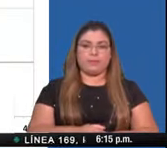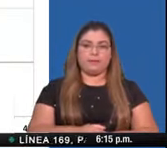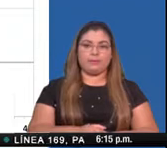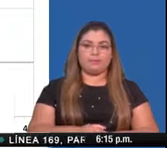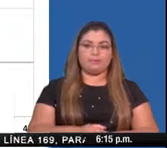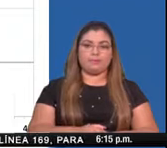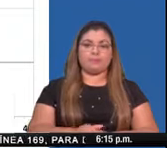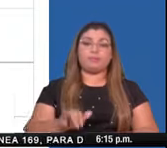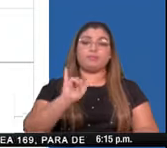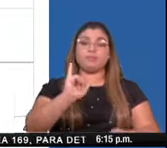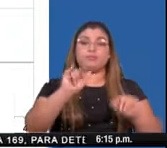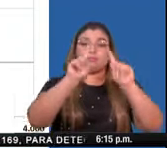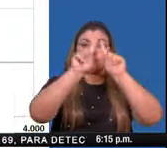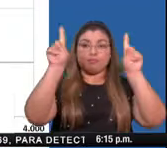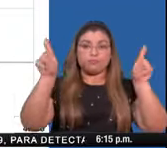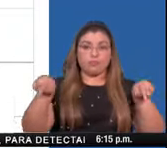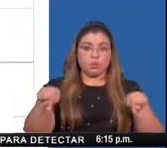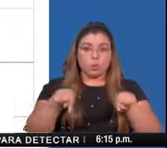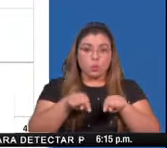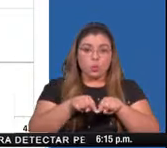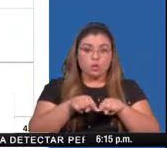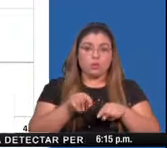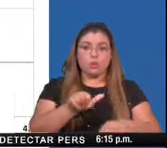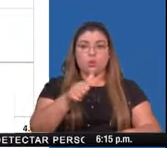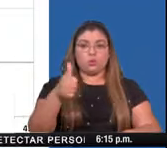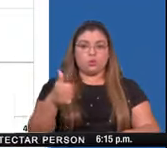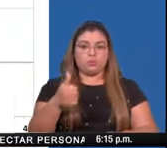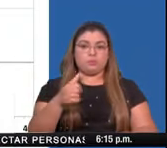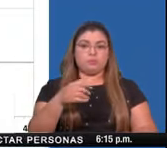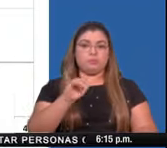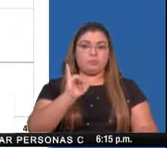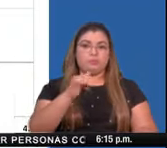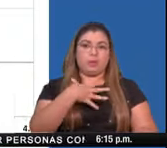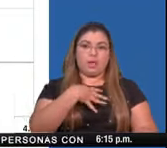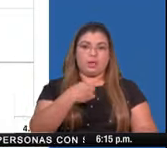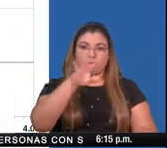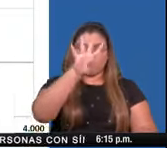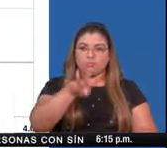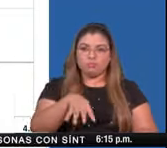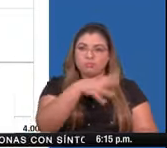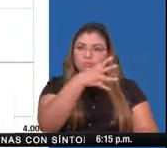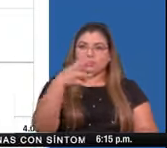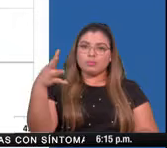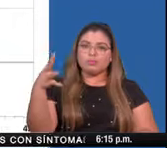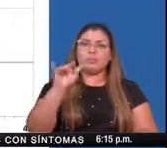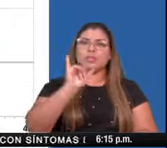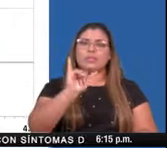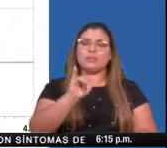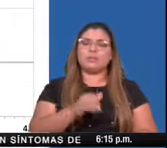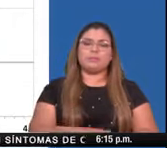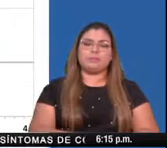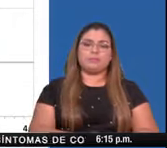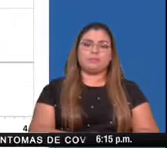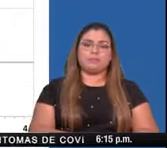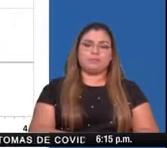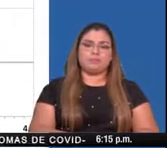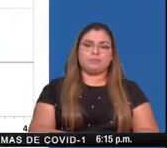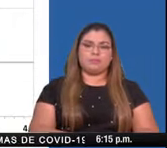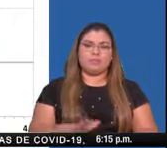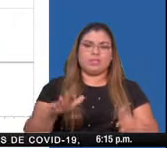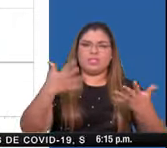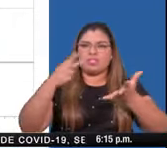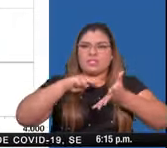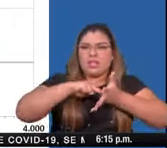Esta gráfica, este cuadro, esta gráfica me gusta mucho, porque representa el gran